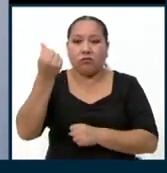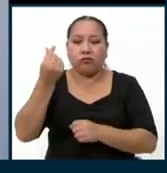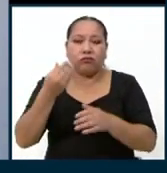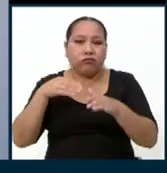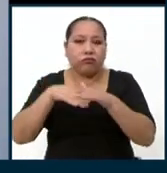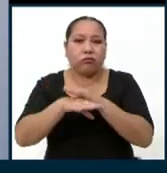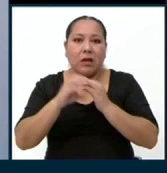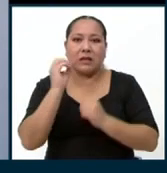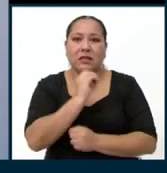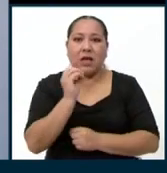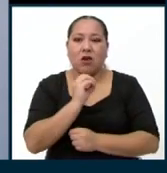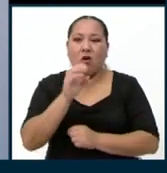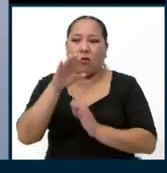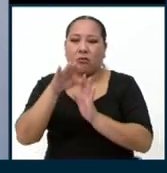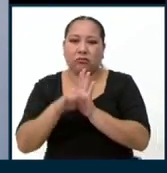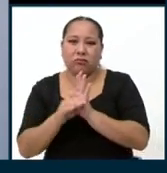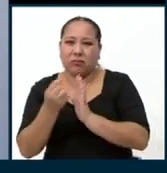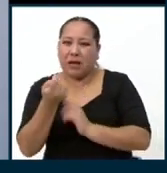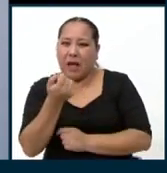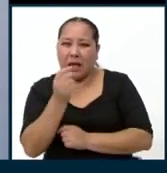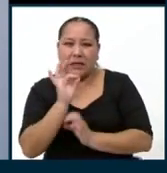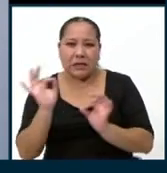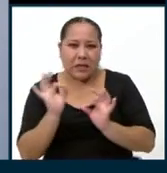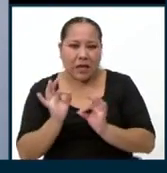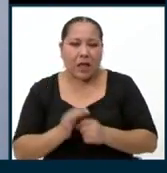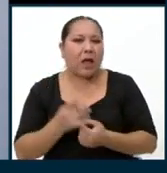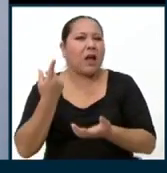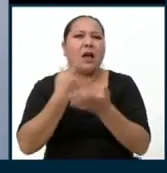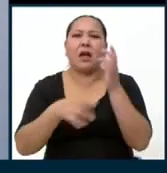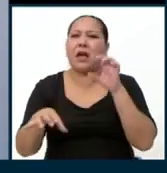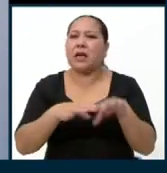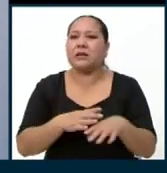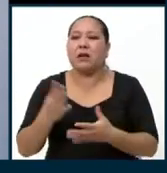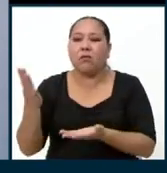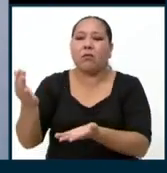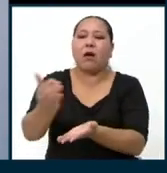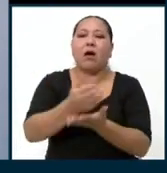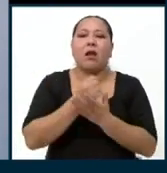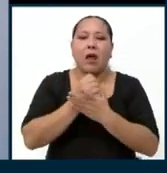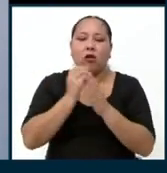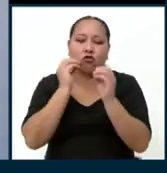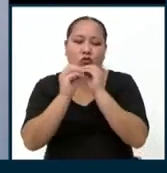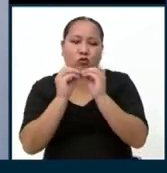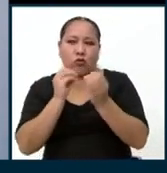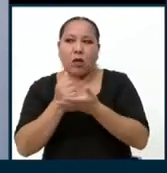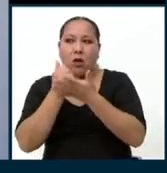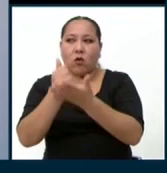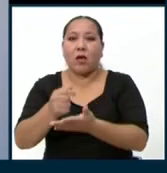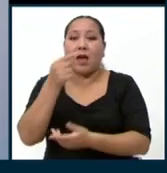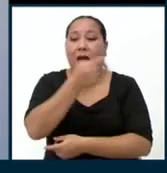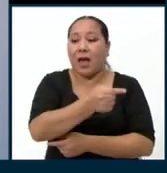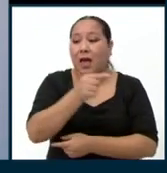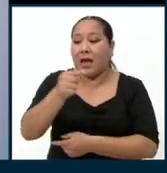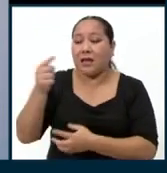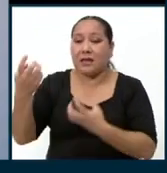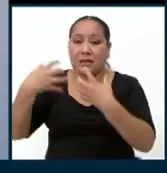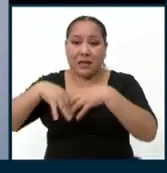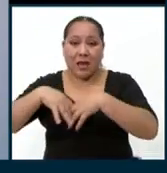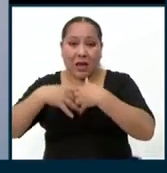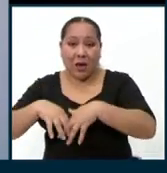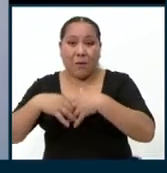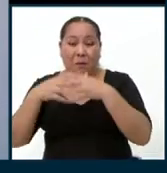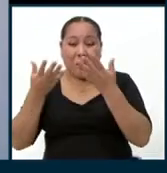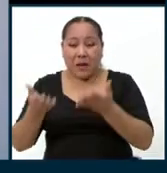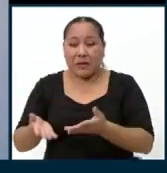o en cero o mínimo. ¿Qué es lo que podríamos hacer para rescatar a esas empresas que se están viendo tan golpeadas por esa